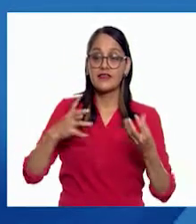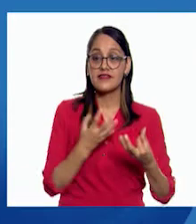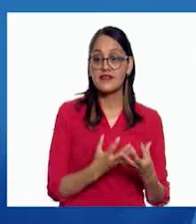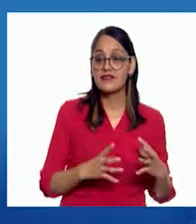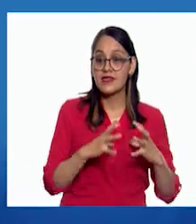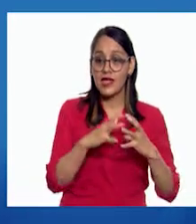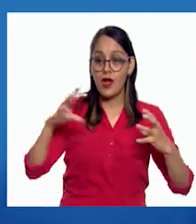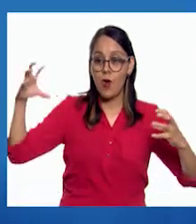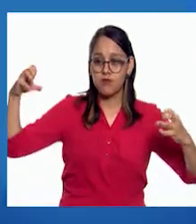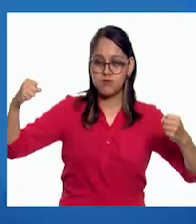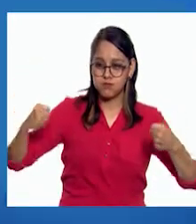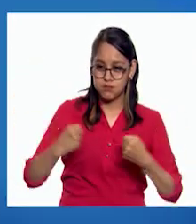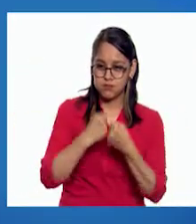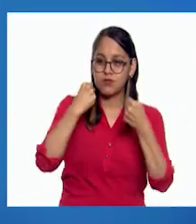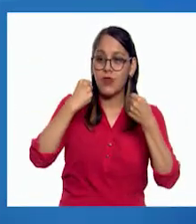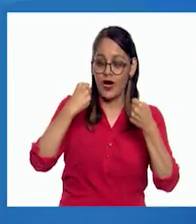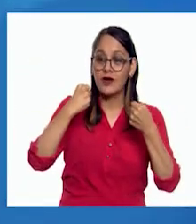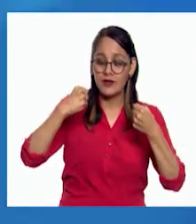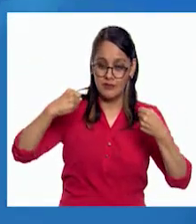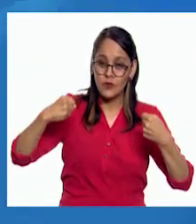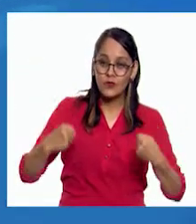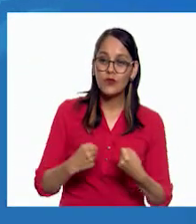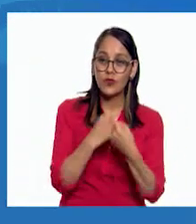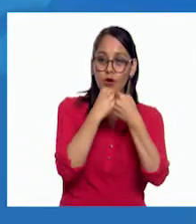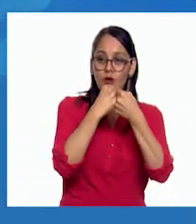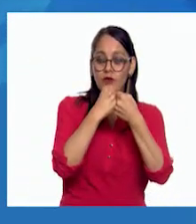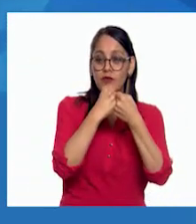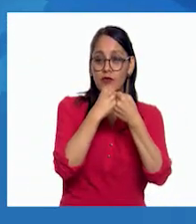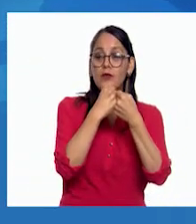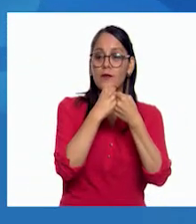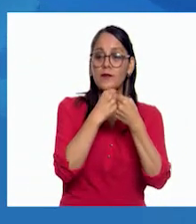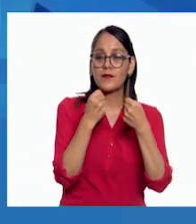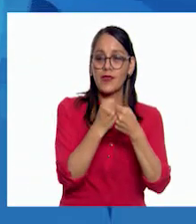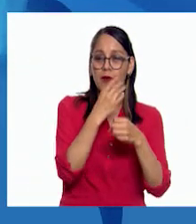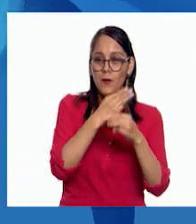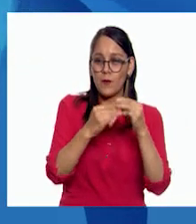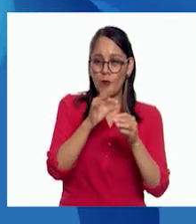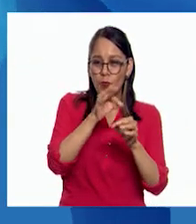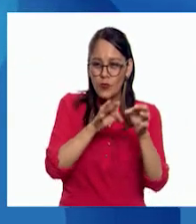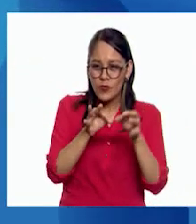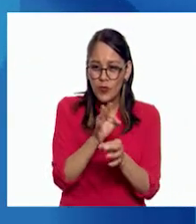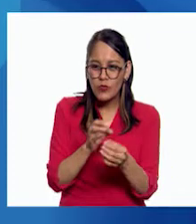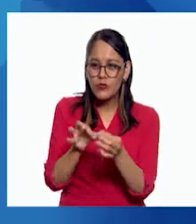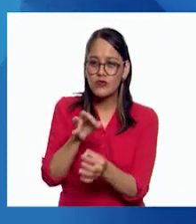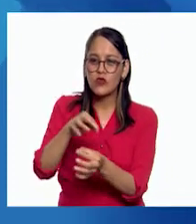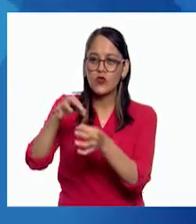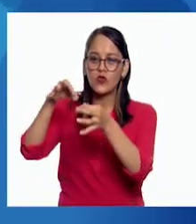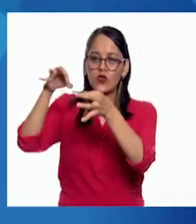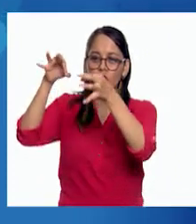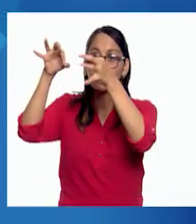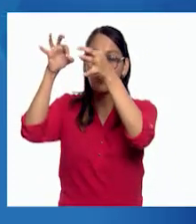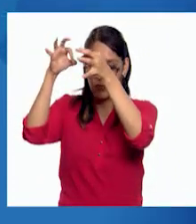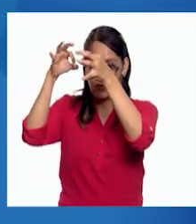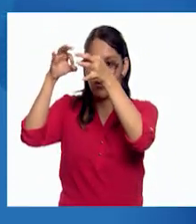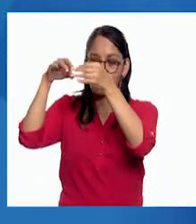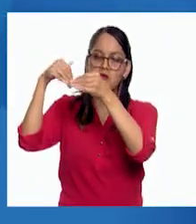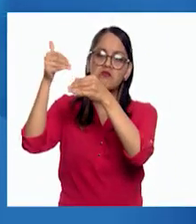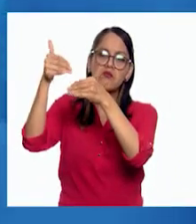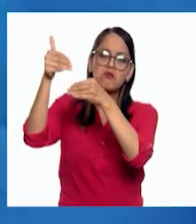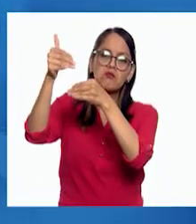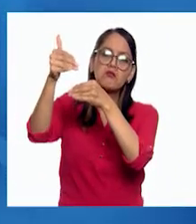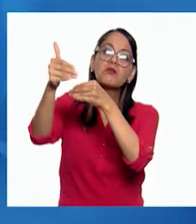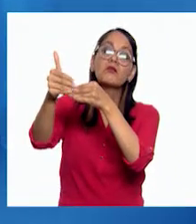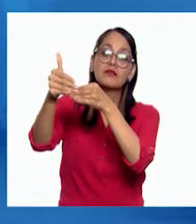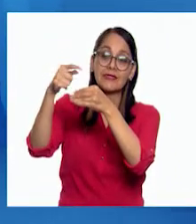Y como consecuencia del impacto, una gran cantidad de materia salió desprendida al espacio. Con el paso del tiempo,